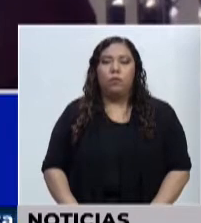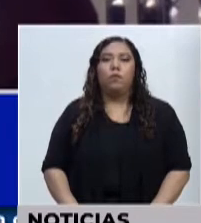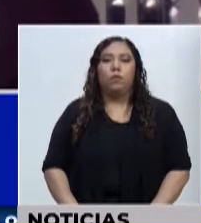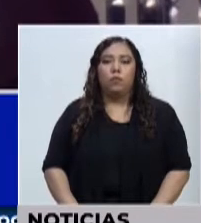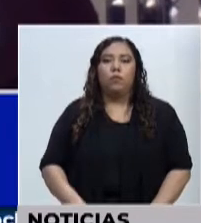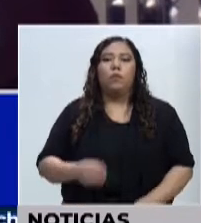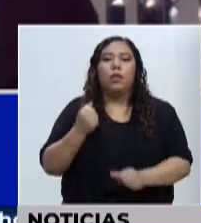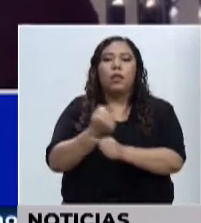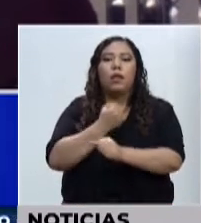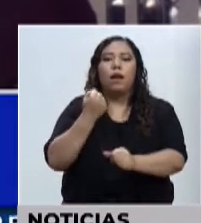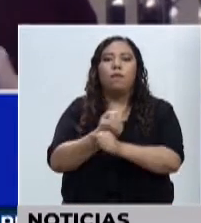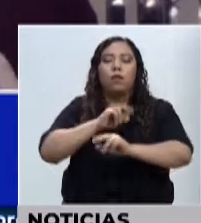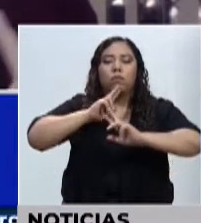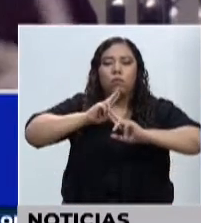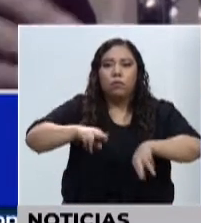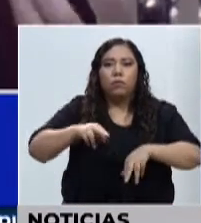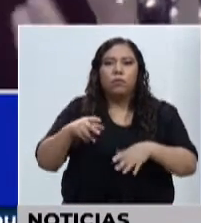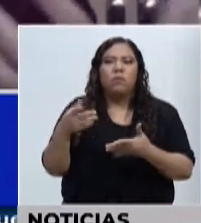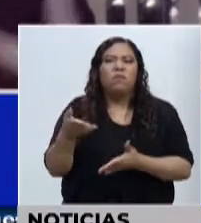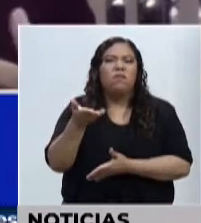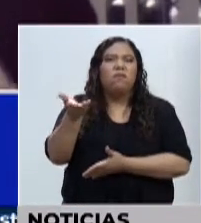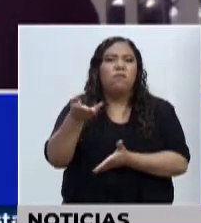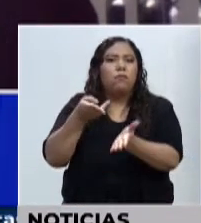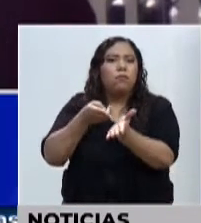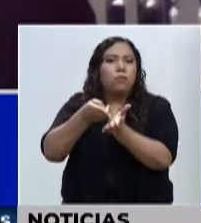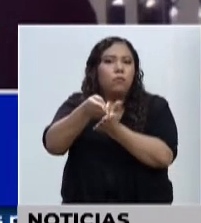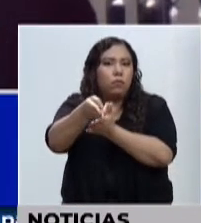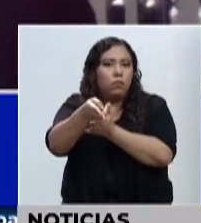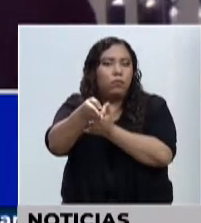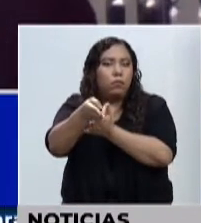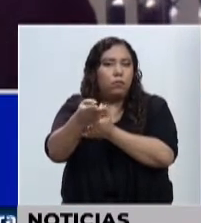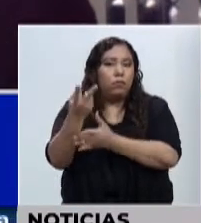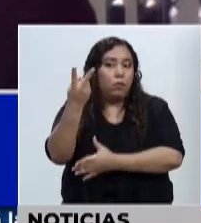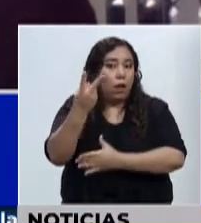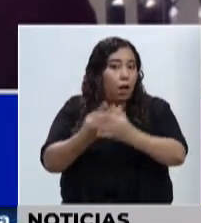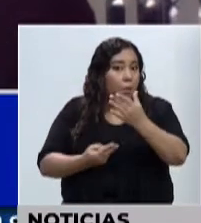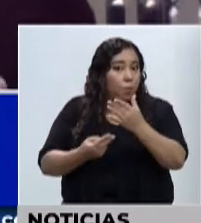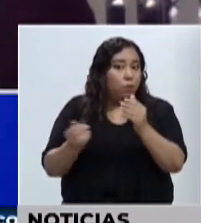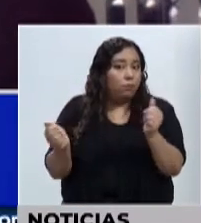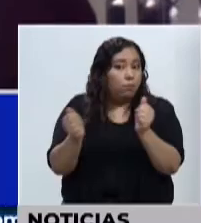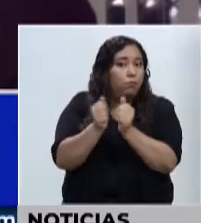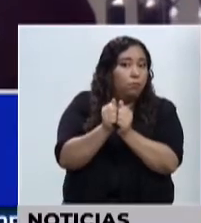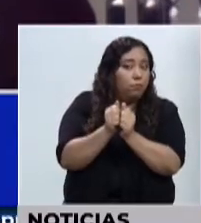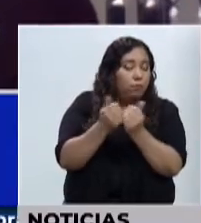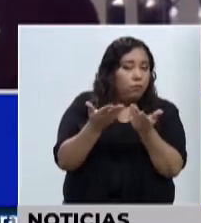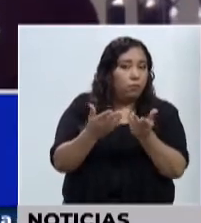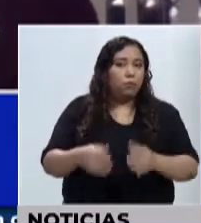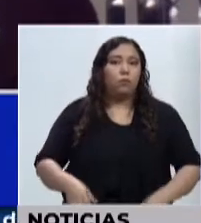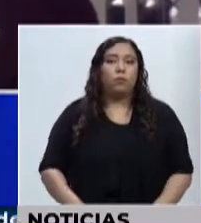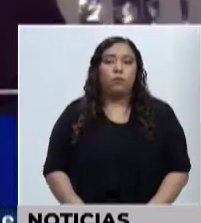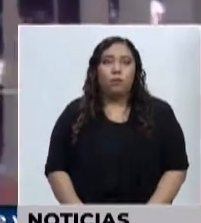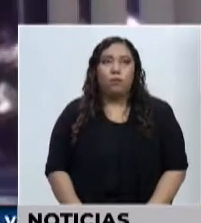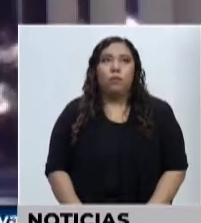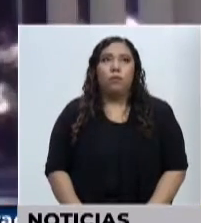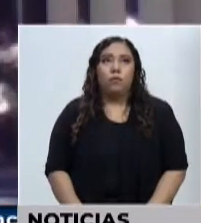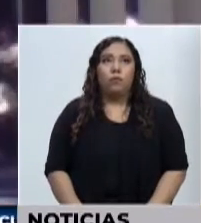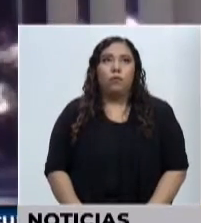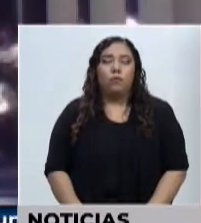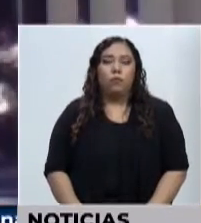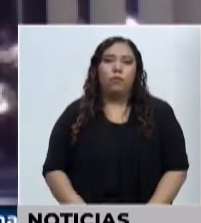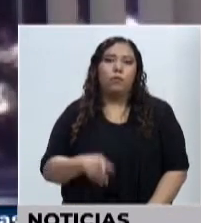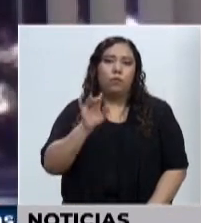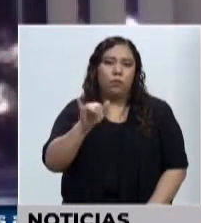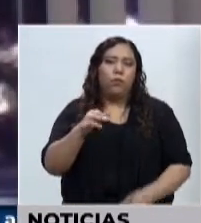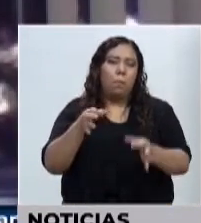resultados. O sea que estamos dentro del mismo modelo que se está tratando de implementar. Esa como podría